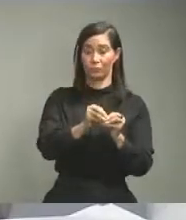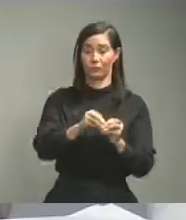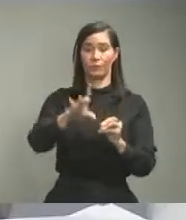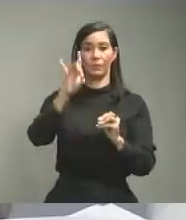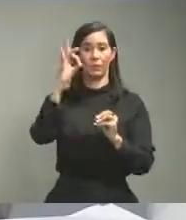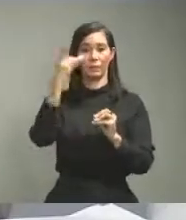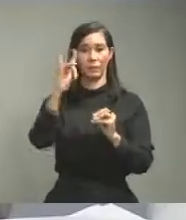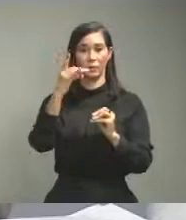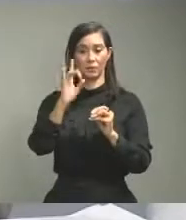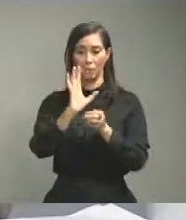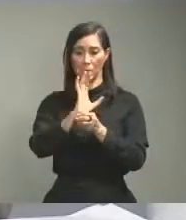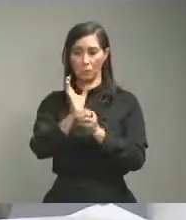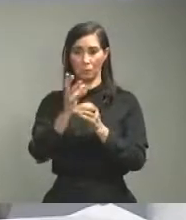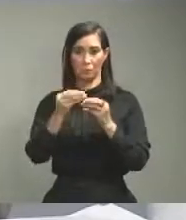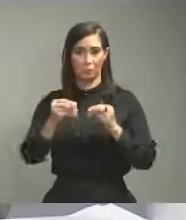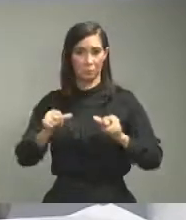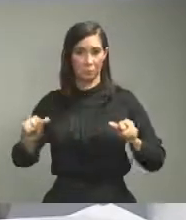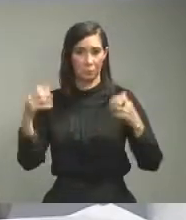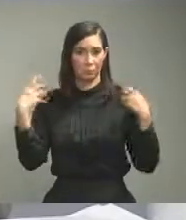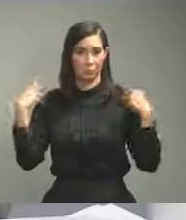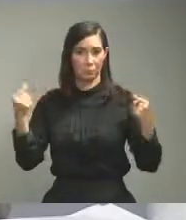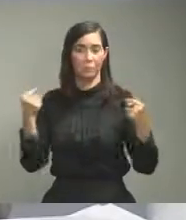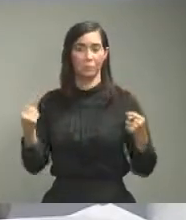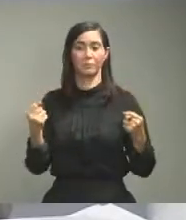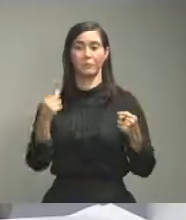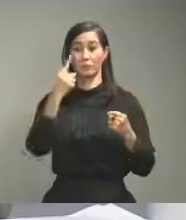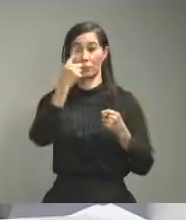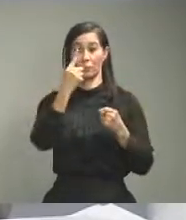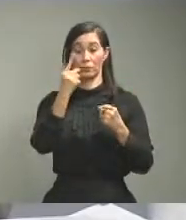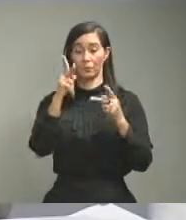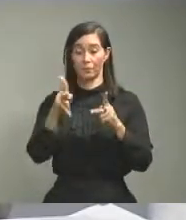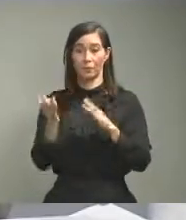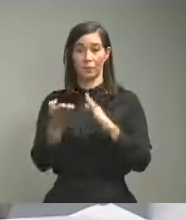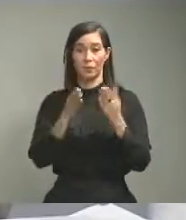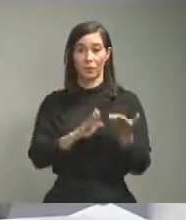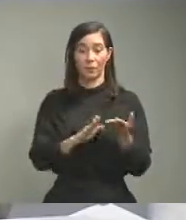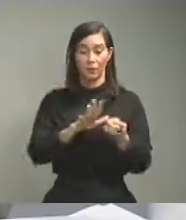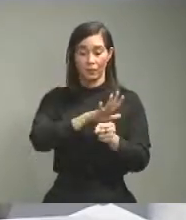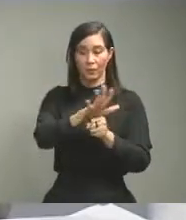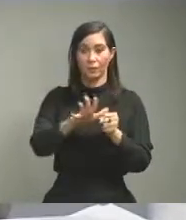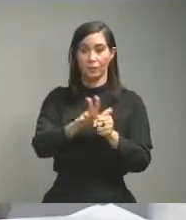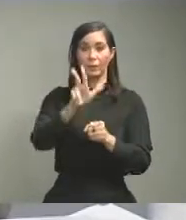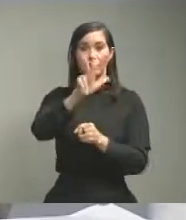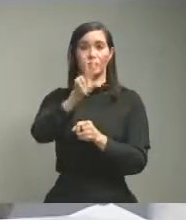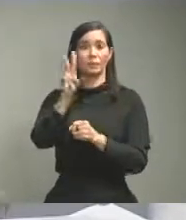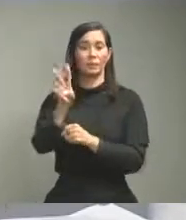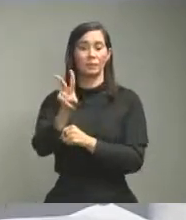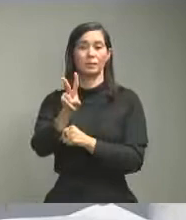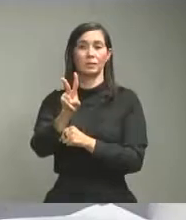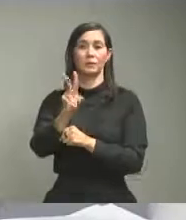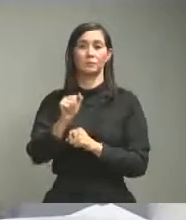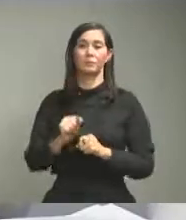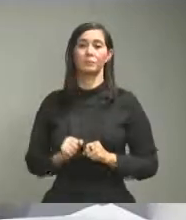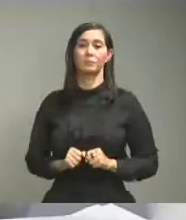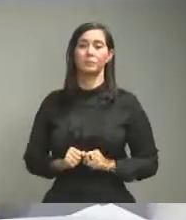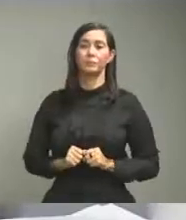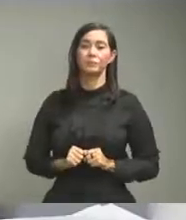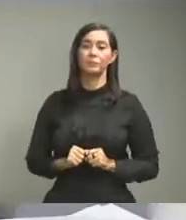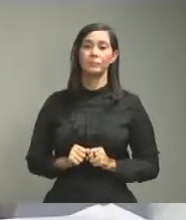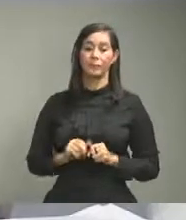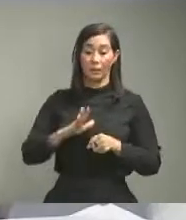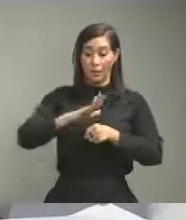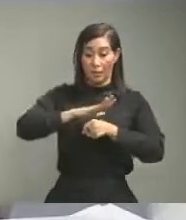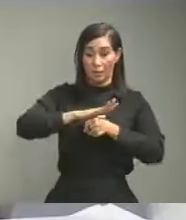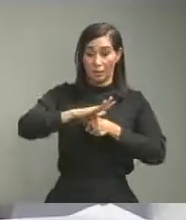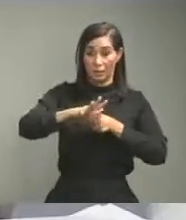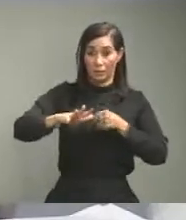recuperados 1 fallecimiento para un total de 32 El total